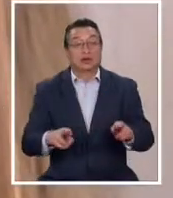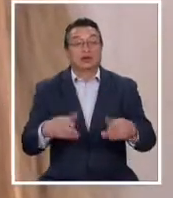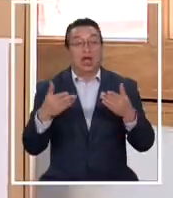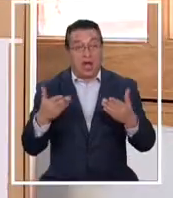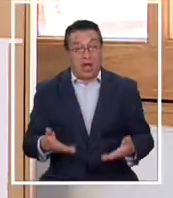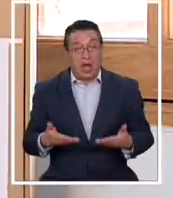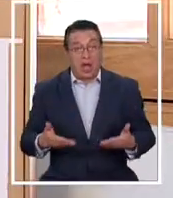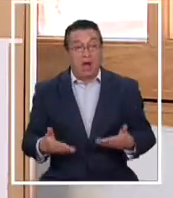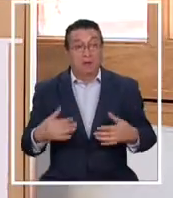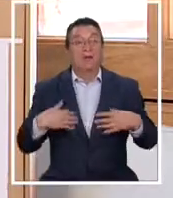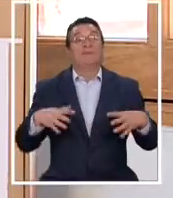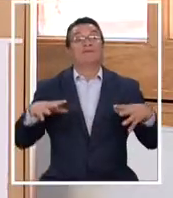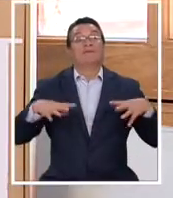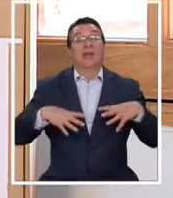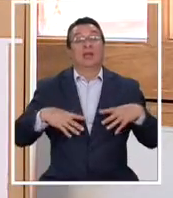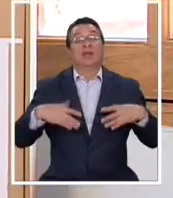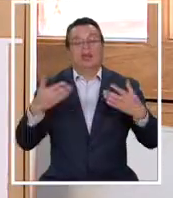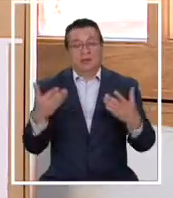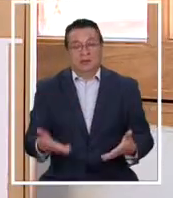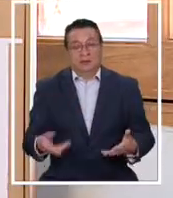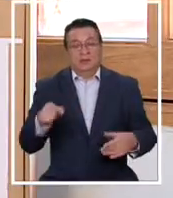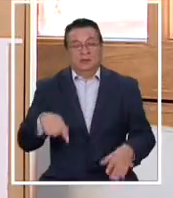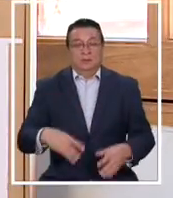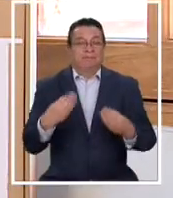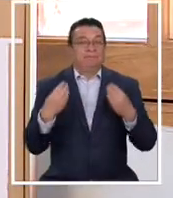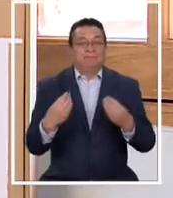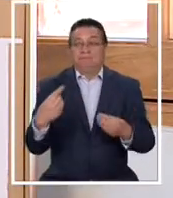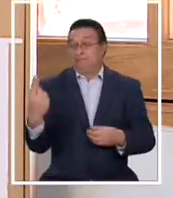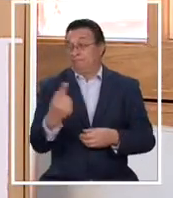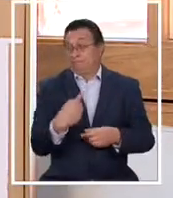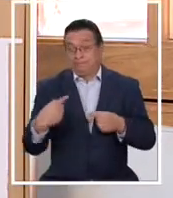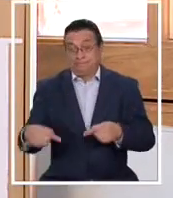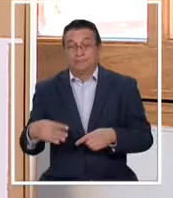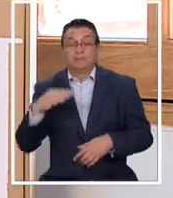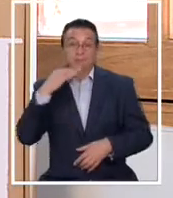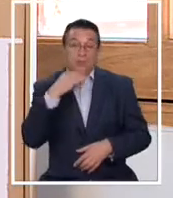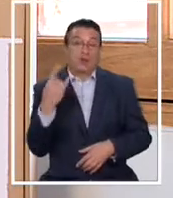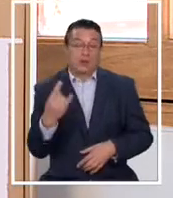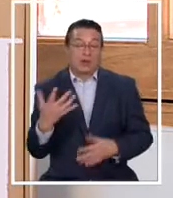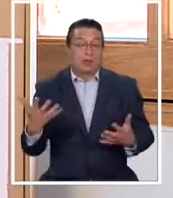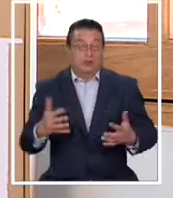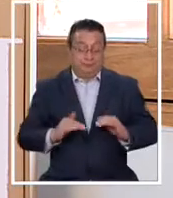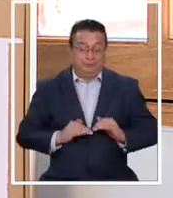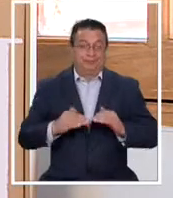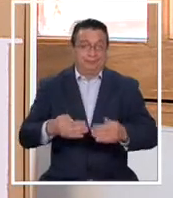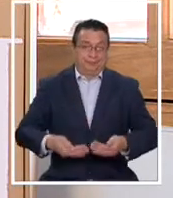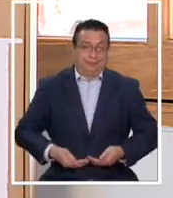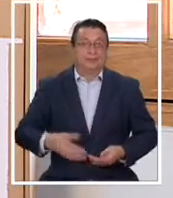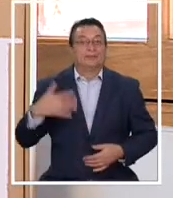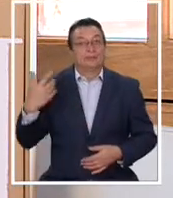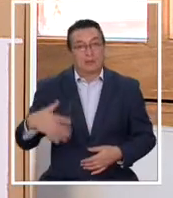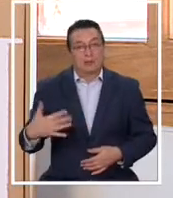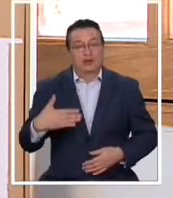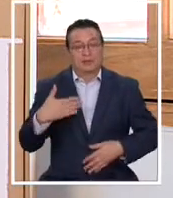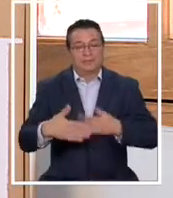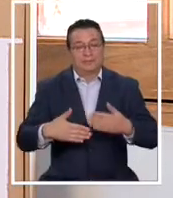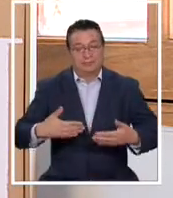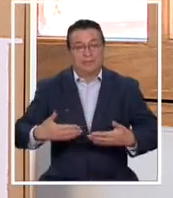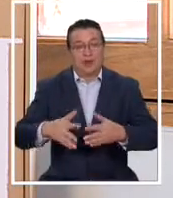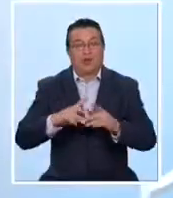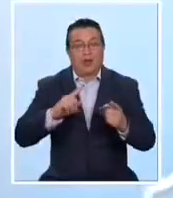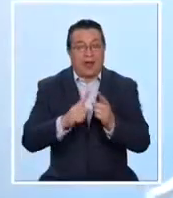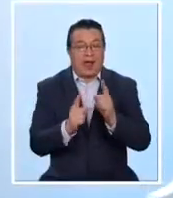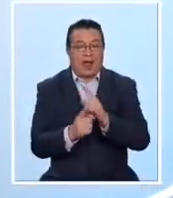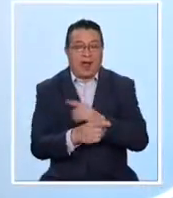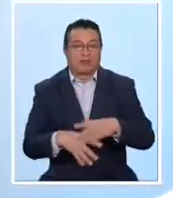y felices de que este bien sea considerado esencial porque de verdad que en el proceso del embarazo hay tantos